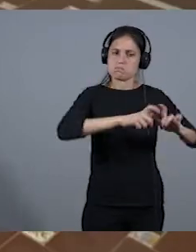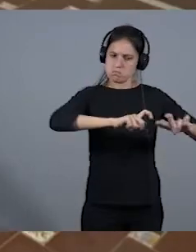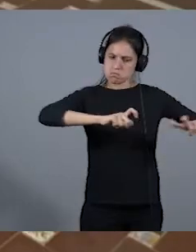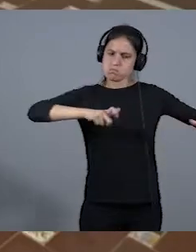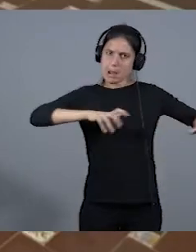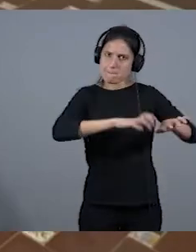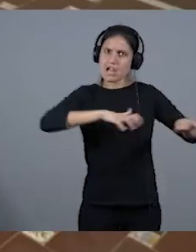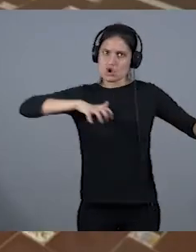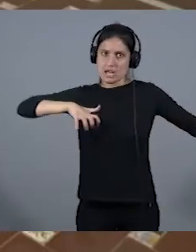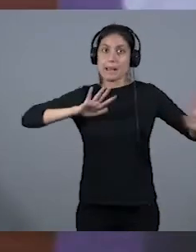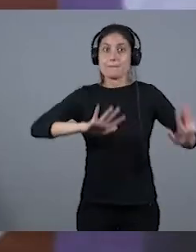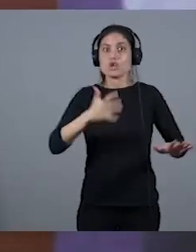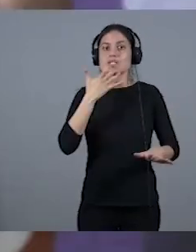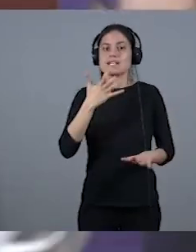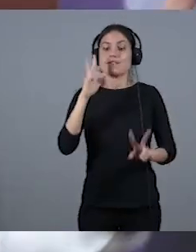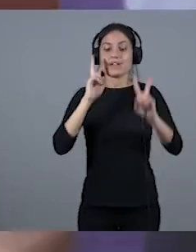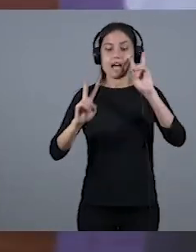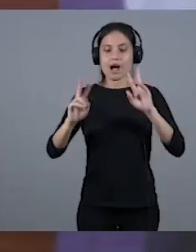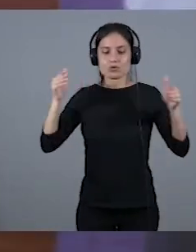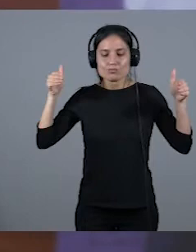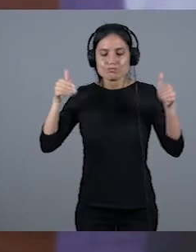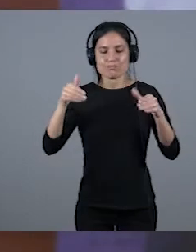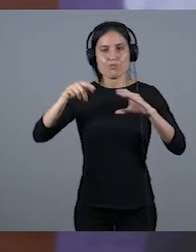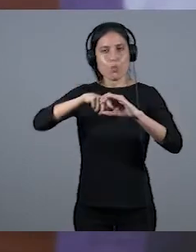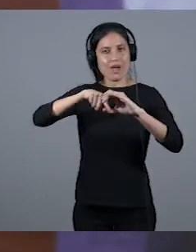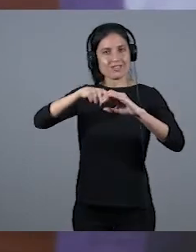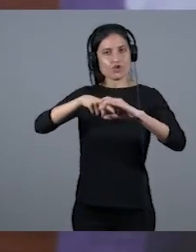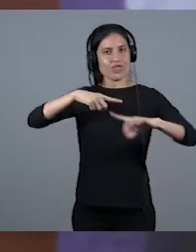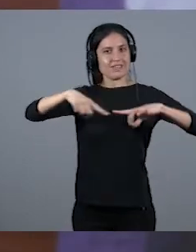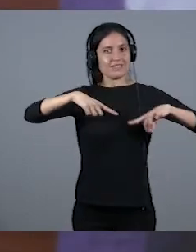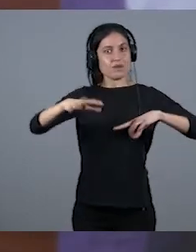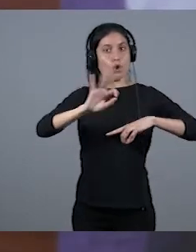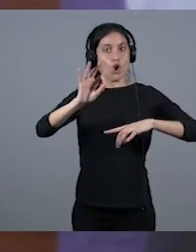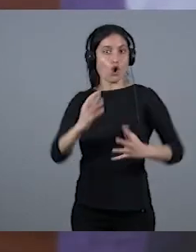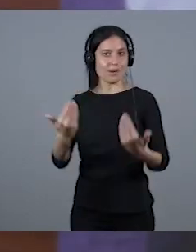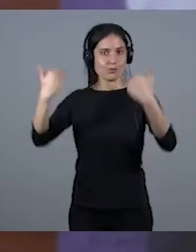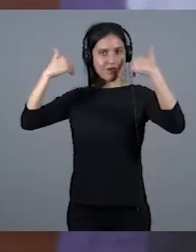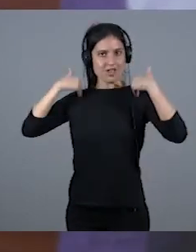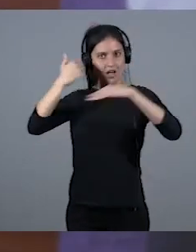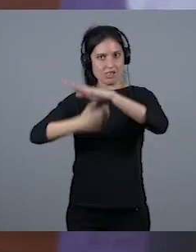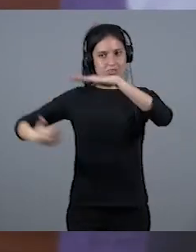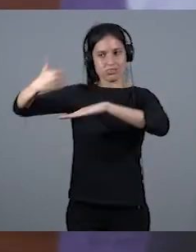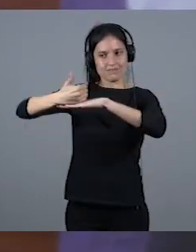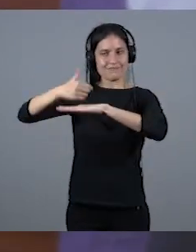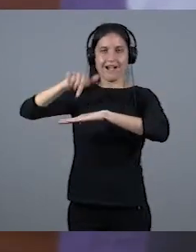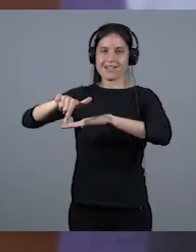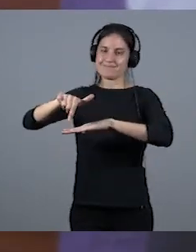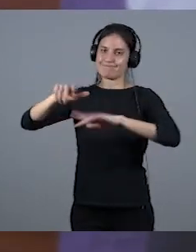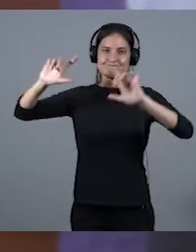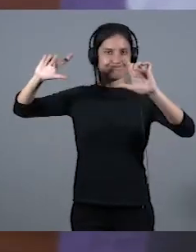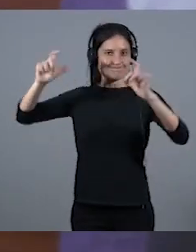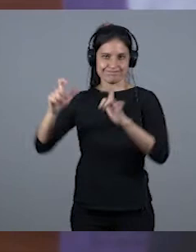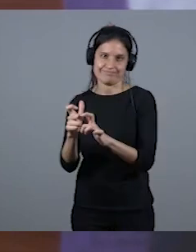luego si miramos al tema de cargos directivos o de puestos de responsabilidad, ya estamos hablando de otra cosa. Y en el caso